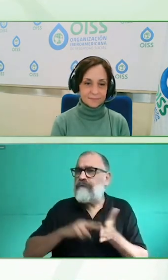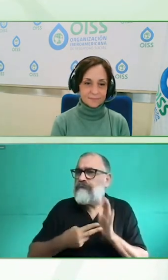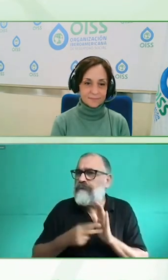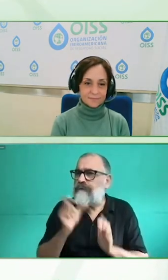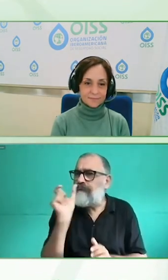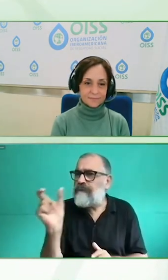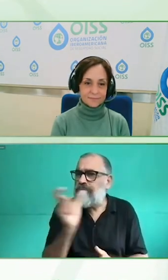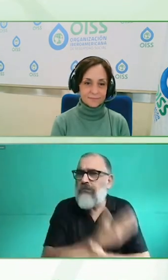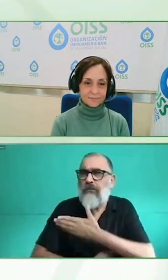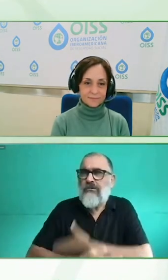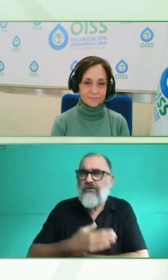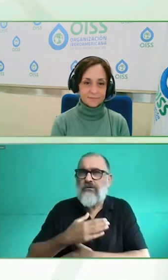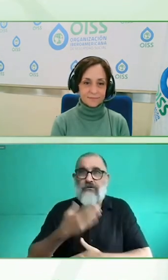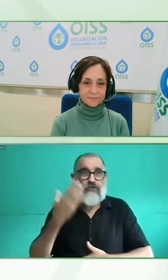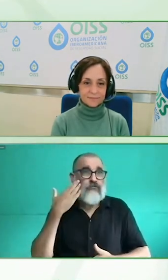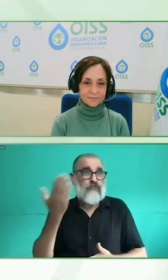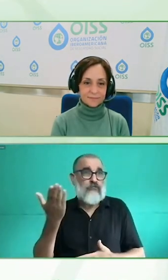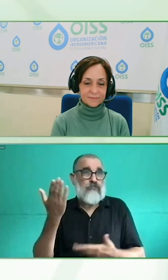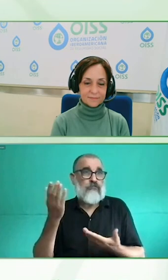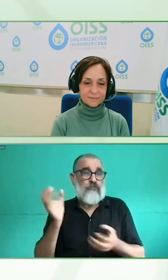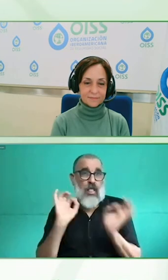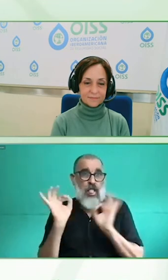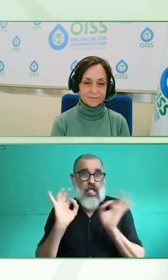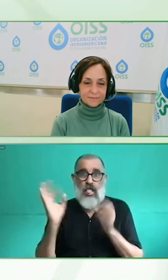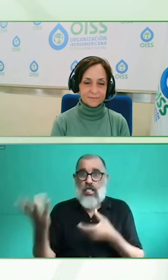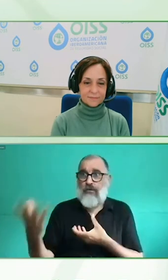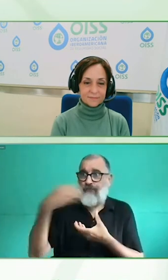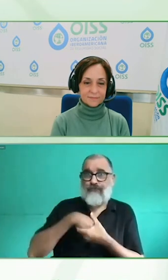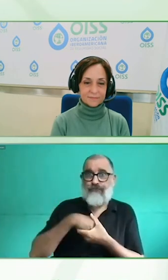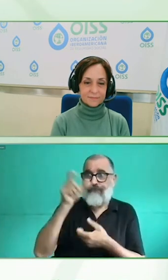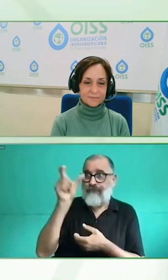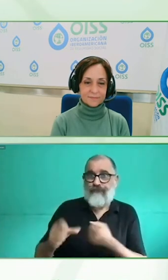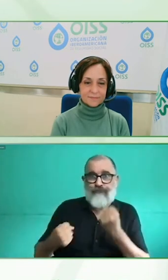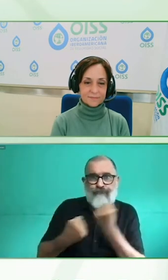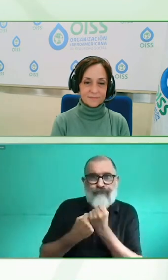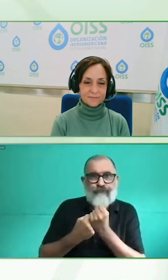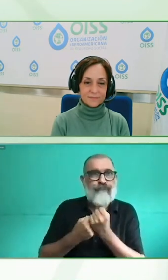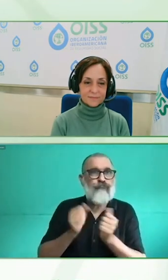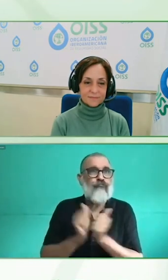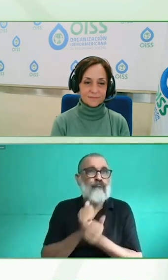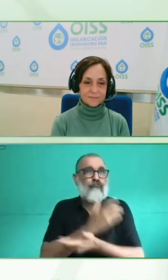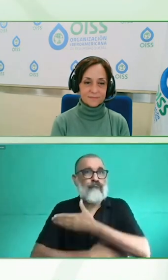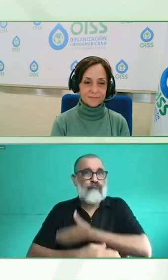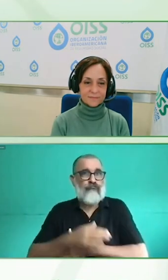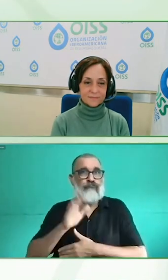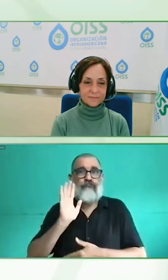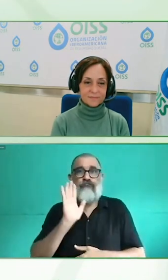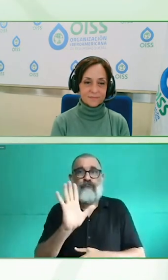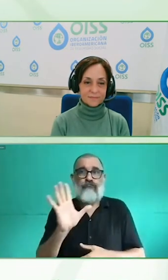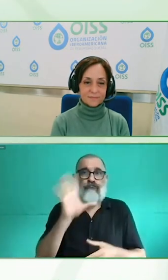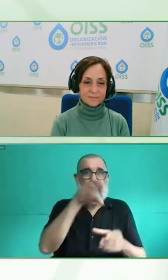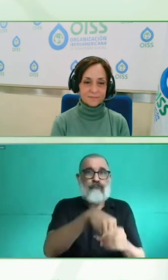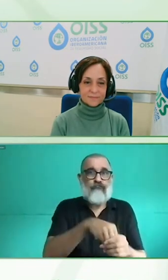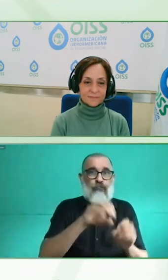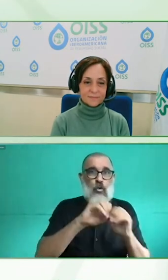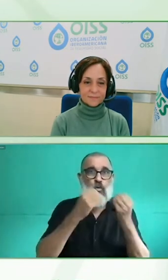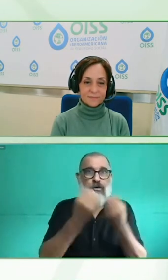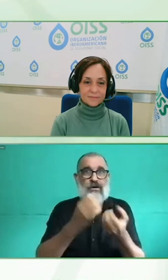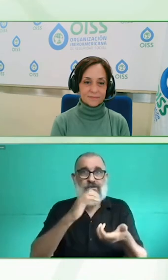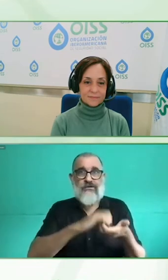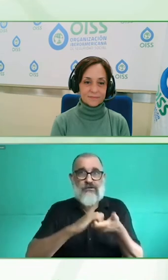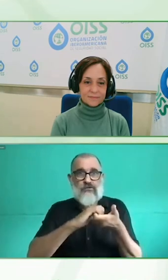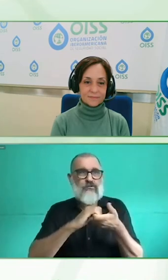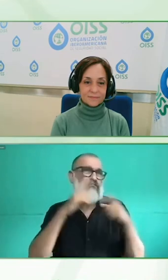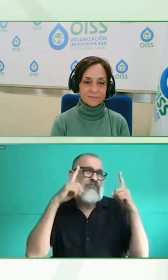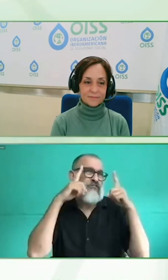Y varios ejemplos ahí es, nos pasa de trabajar con empresas muy diversas. De estas empresas, primero